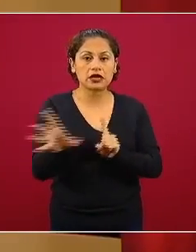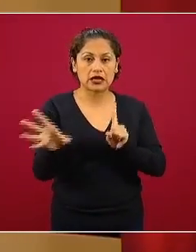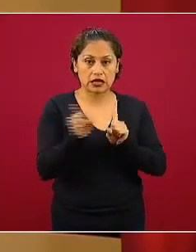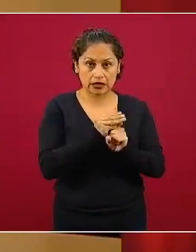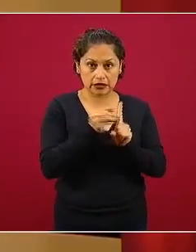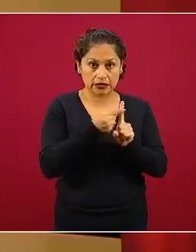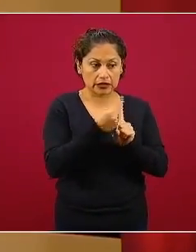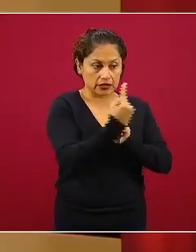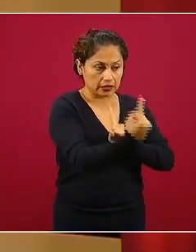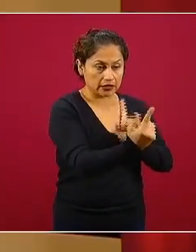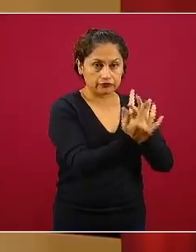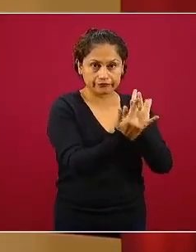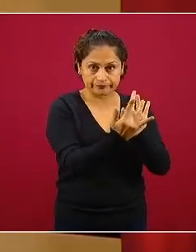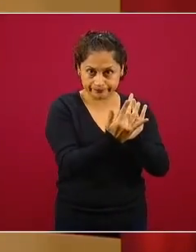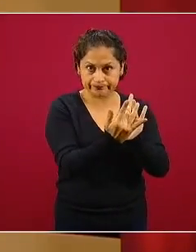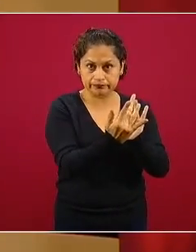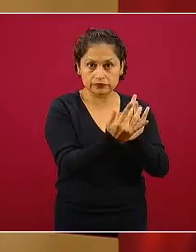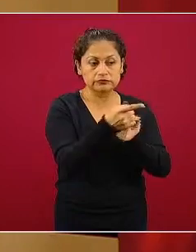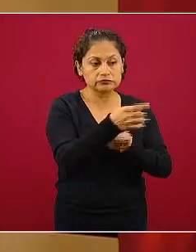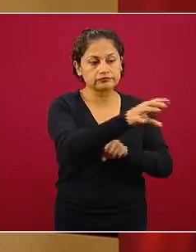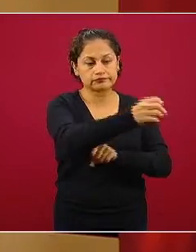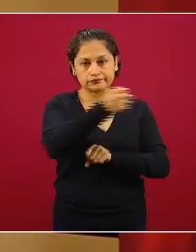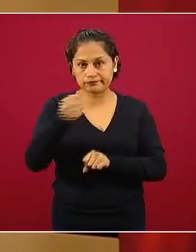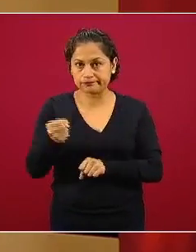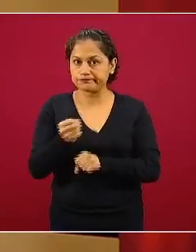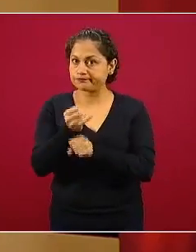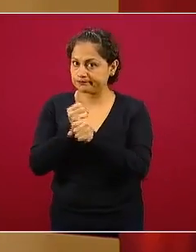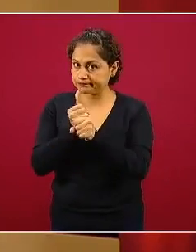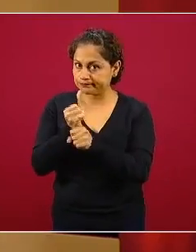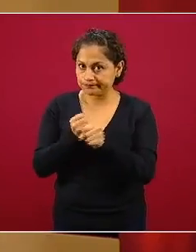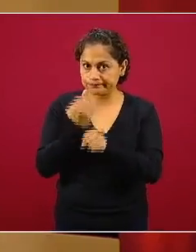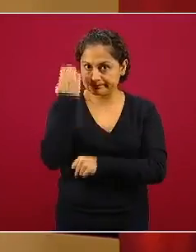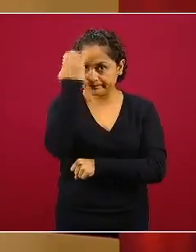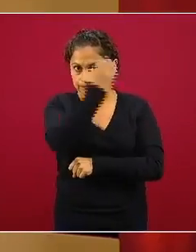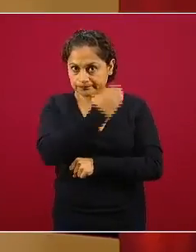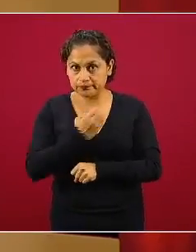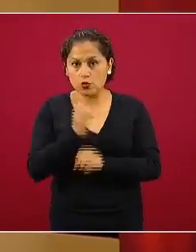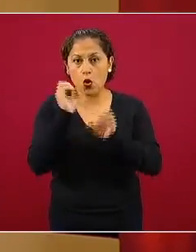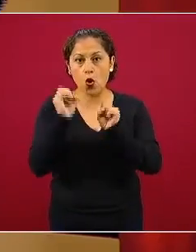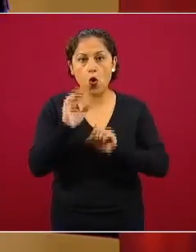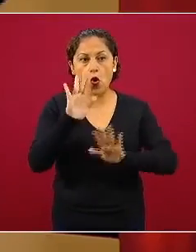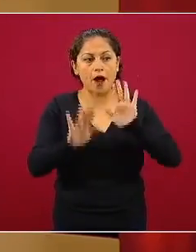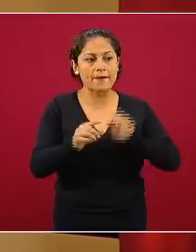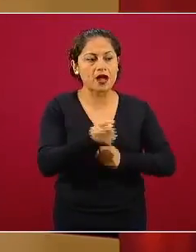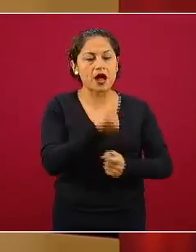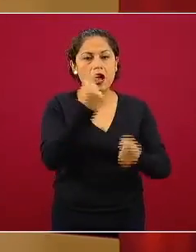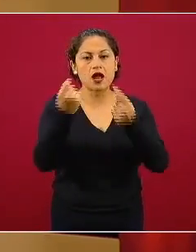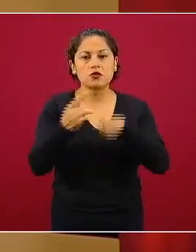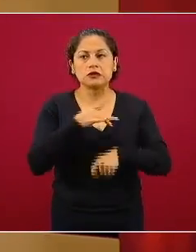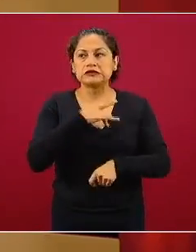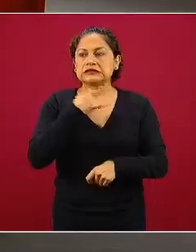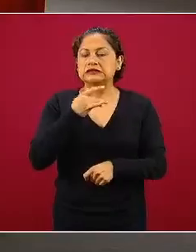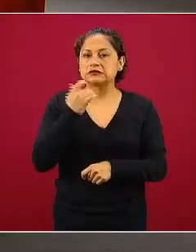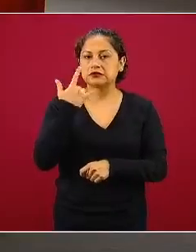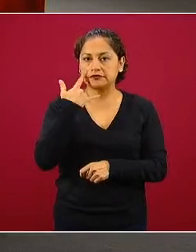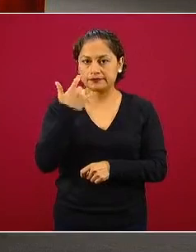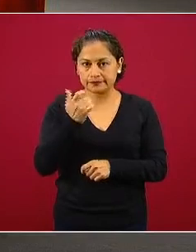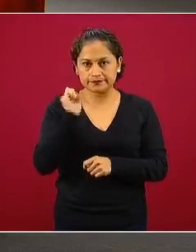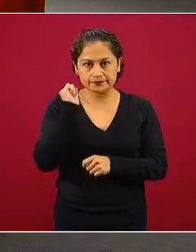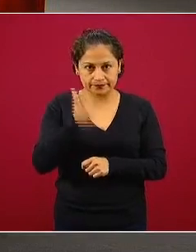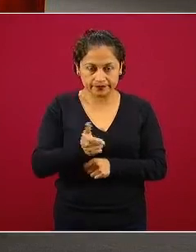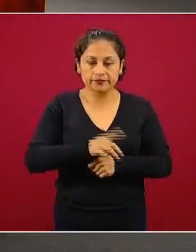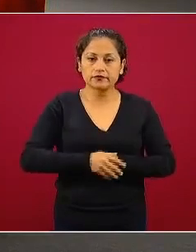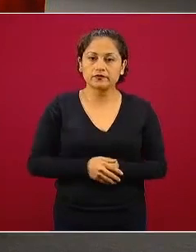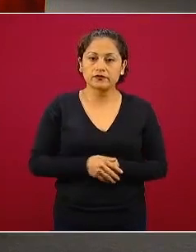que son la minoría o bien tuvieron síntomas sospechosos que es la mayoría y seis mil setecientos